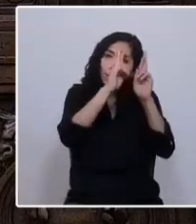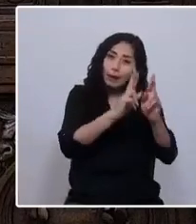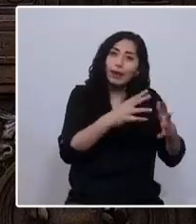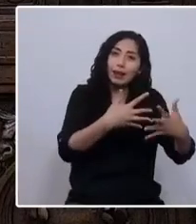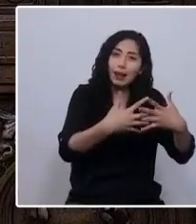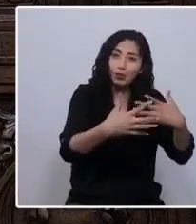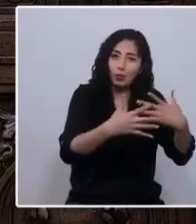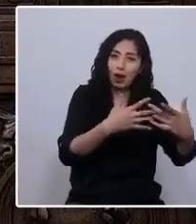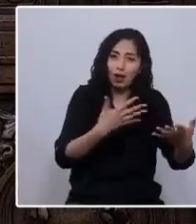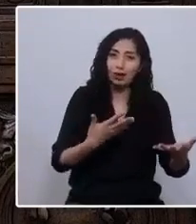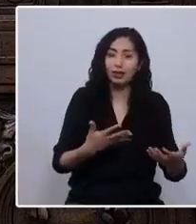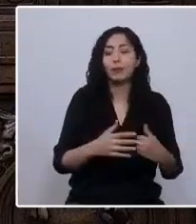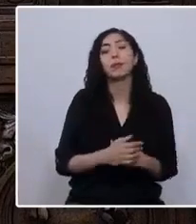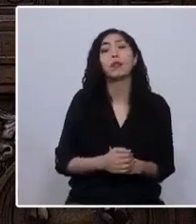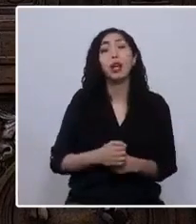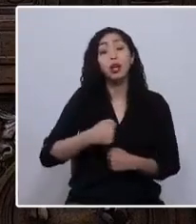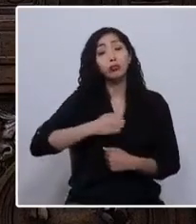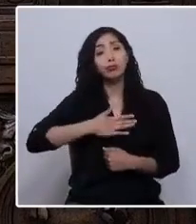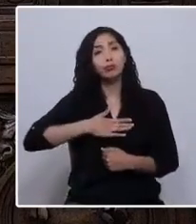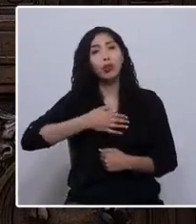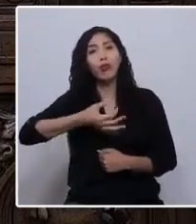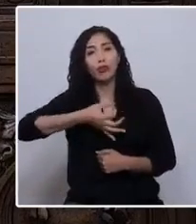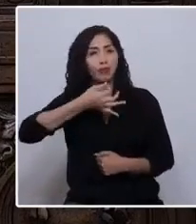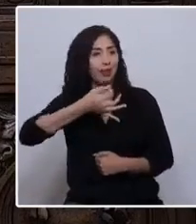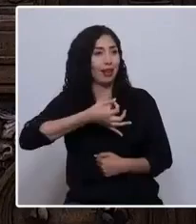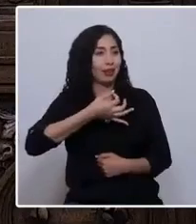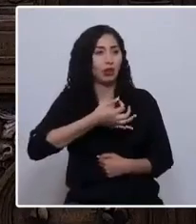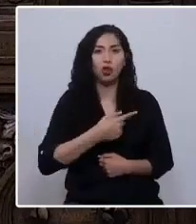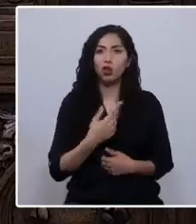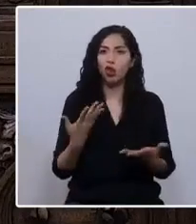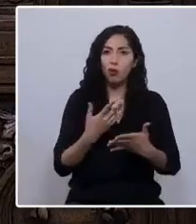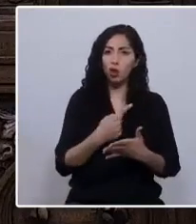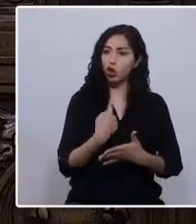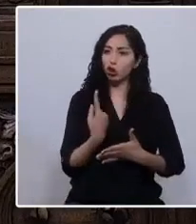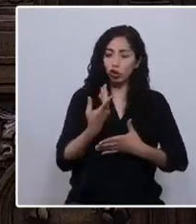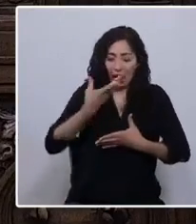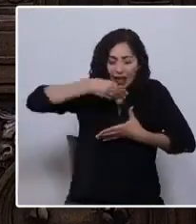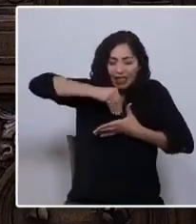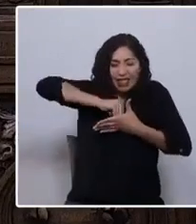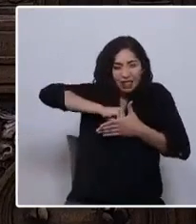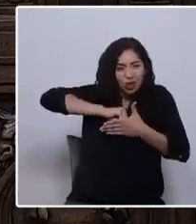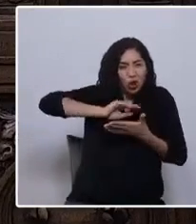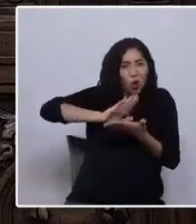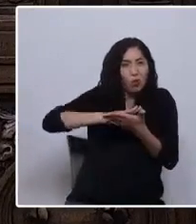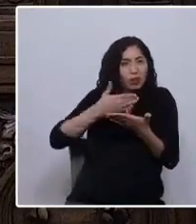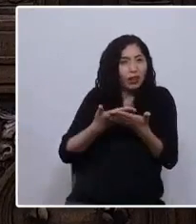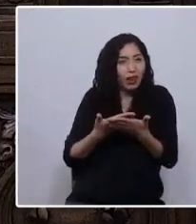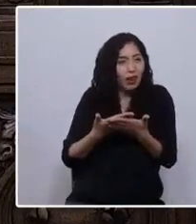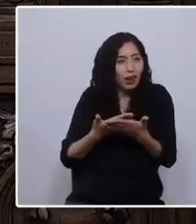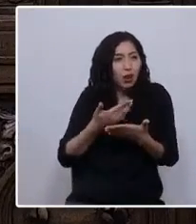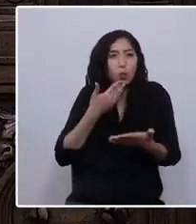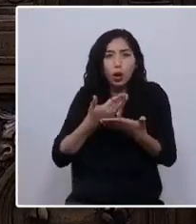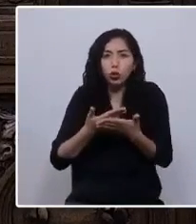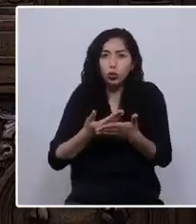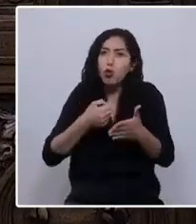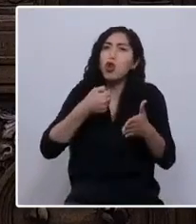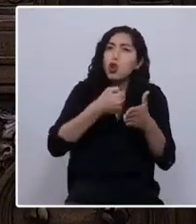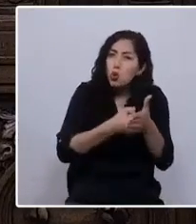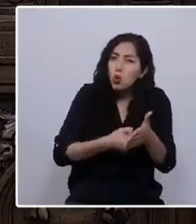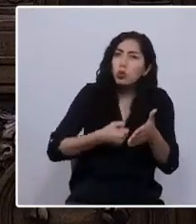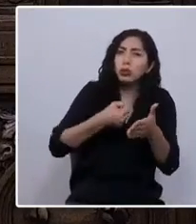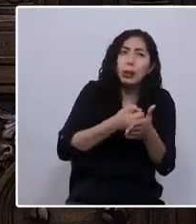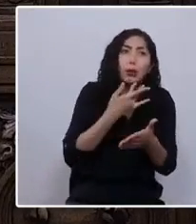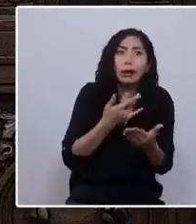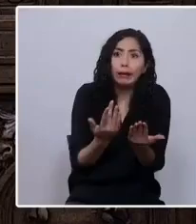Yo les quiero contar cómo muchos estamos por dentro cuando levantamos luchas por convicción y necesidad.